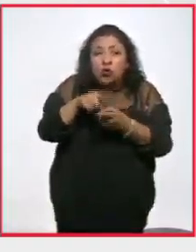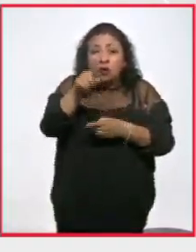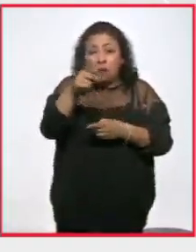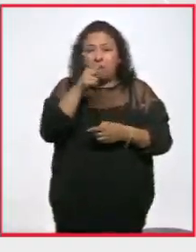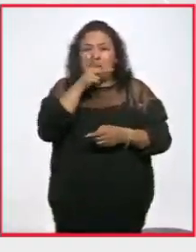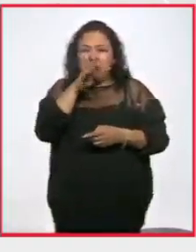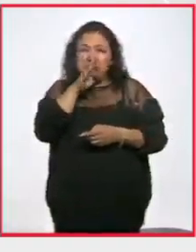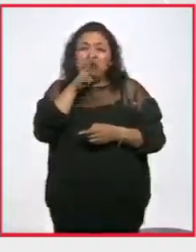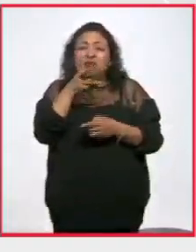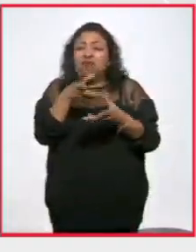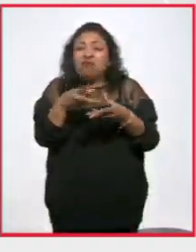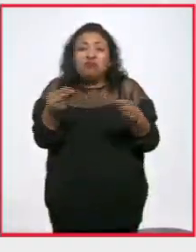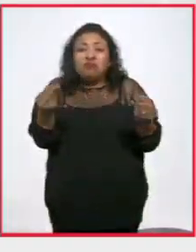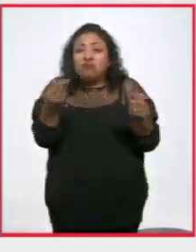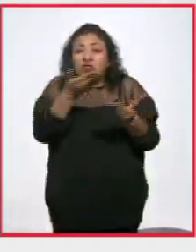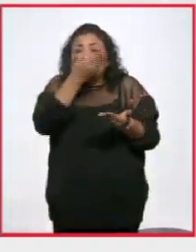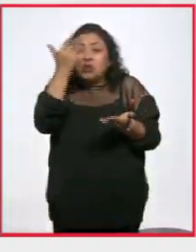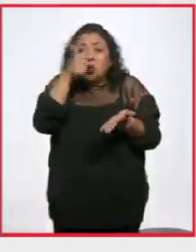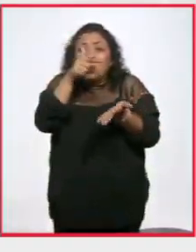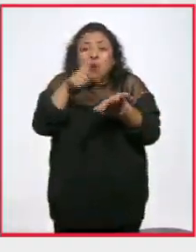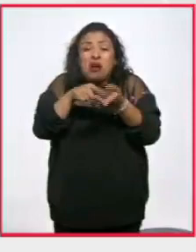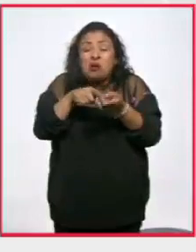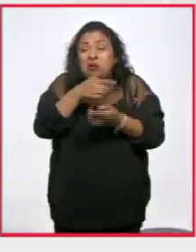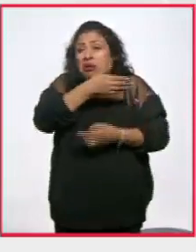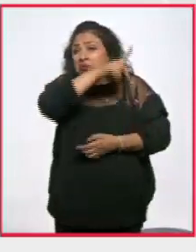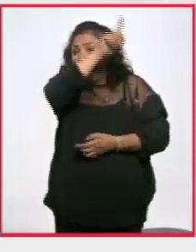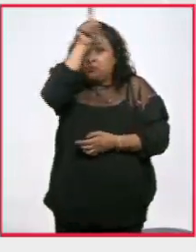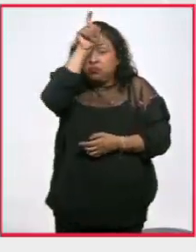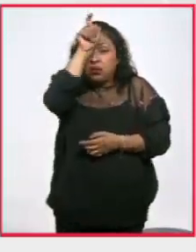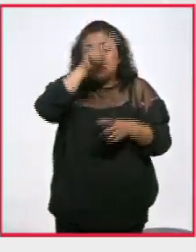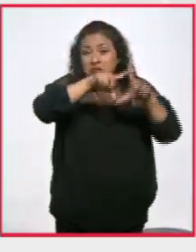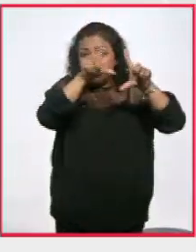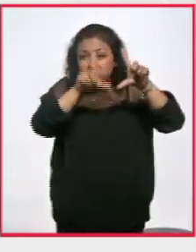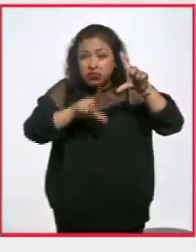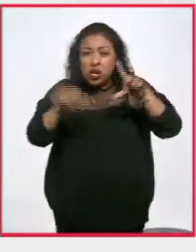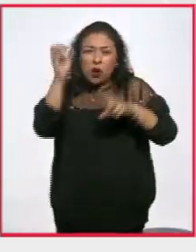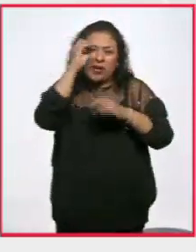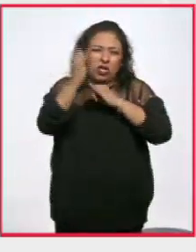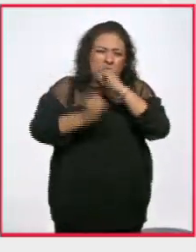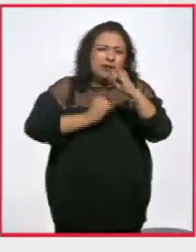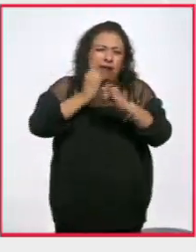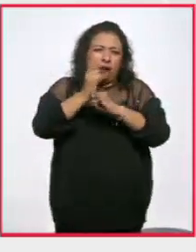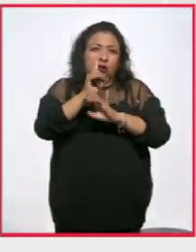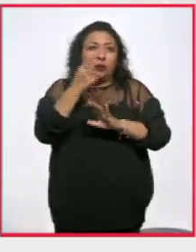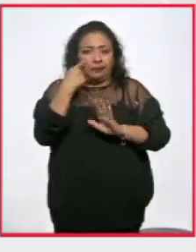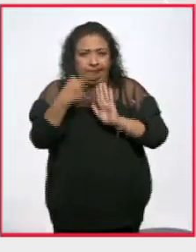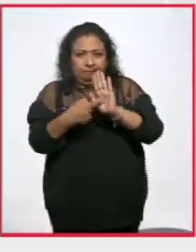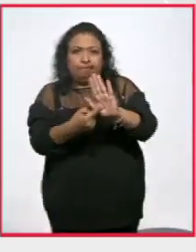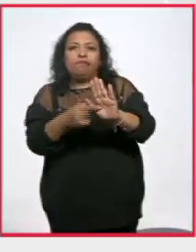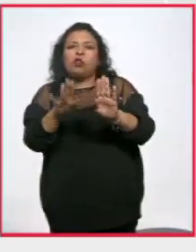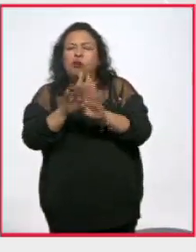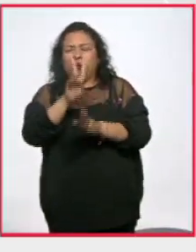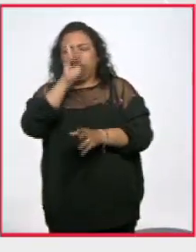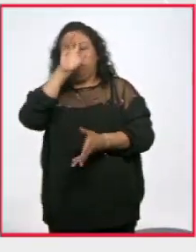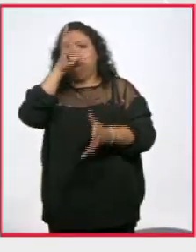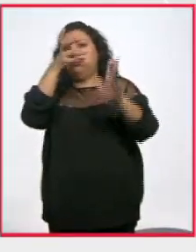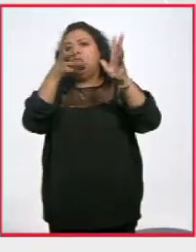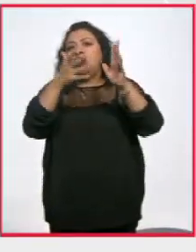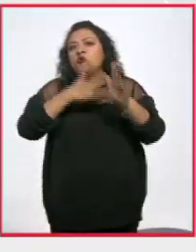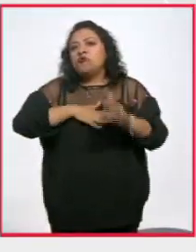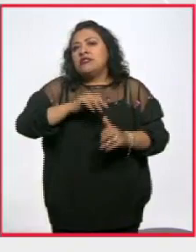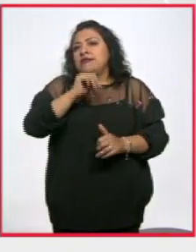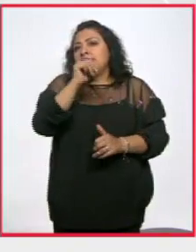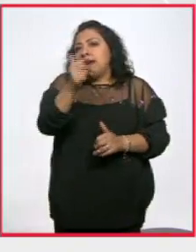ausencia de cuyo destino no se conoce nada. Para el resto del país y la opinión internacional, una muestra más de violencia impune.